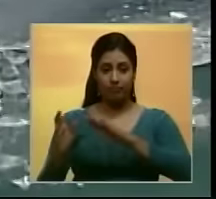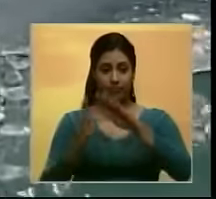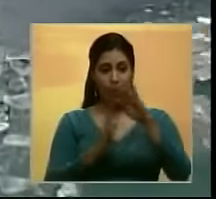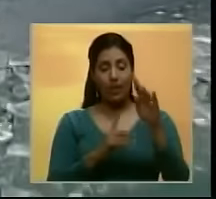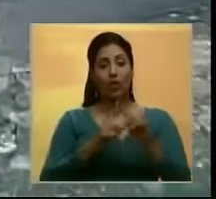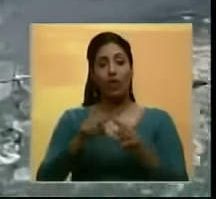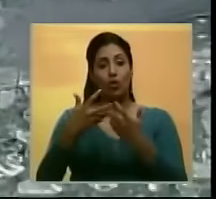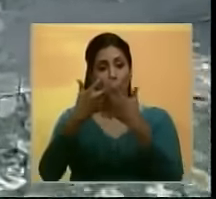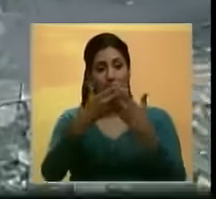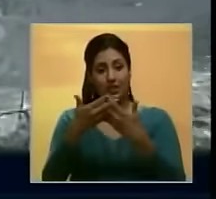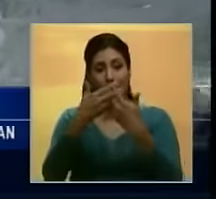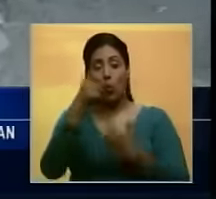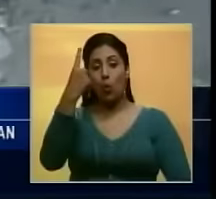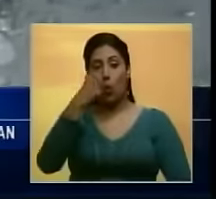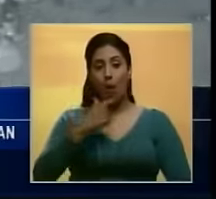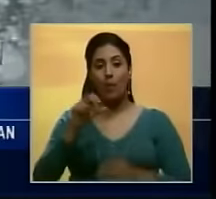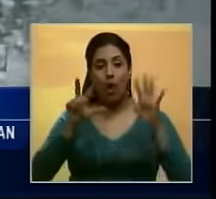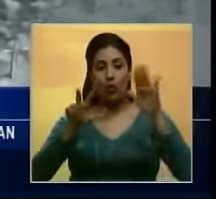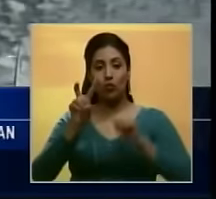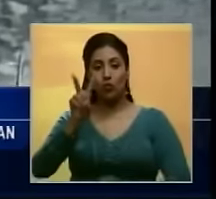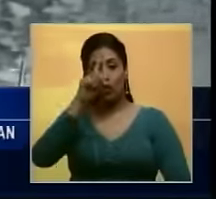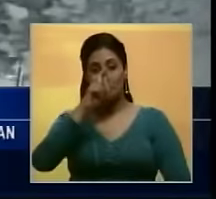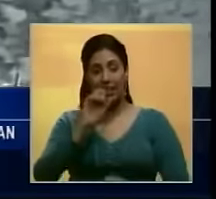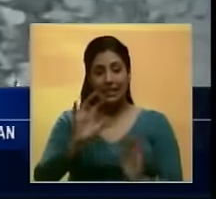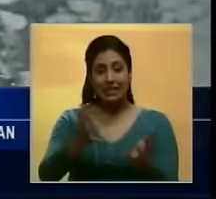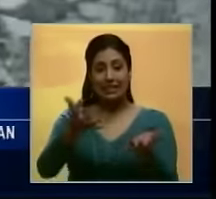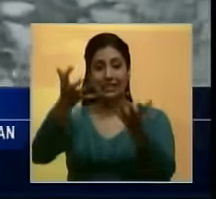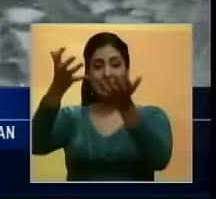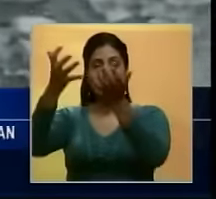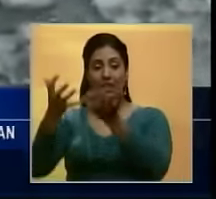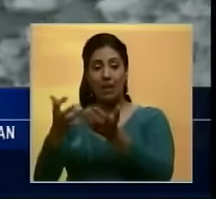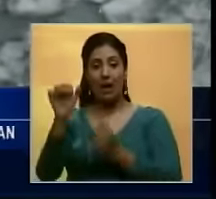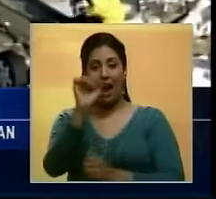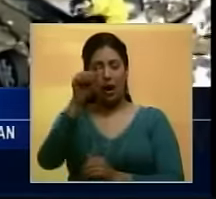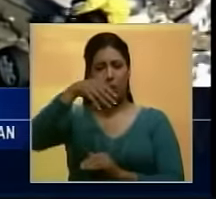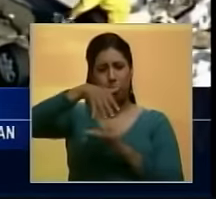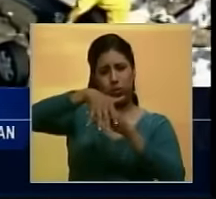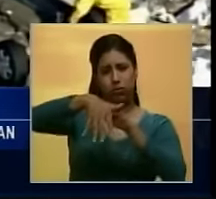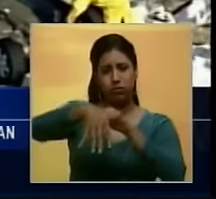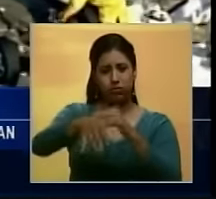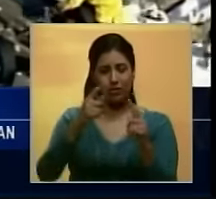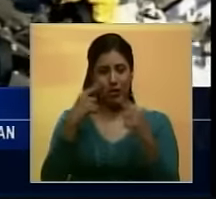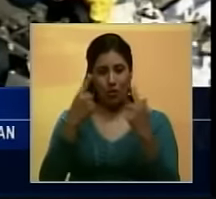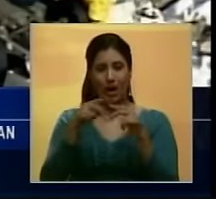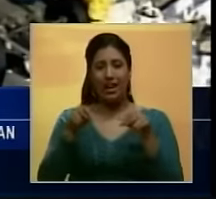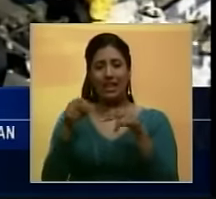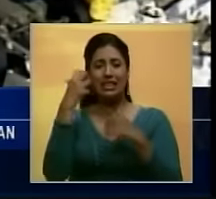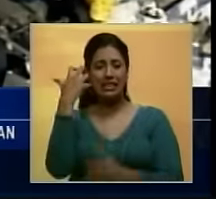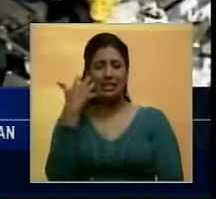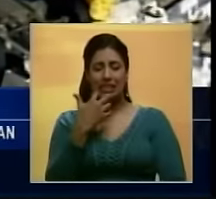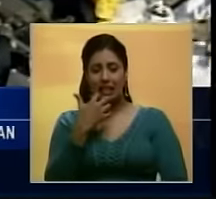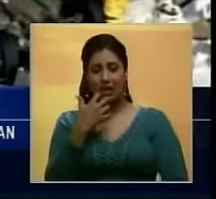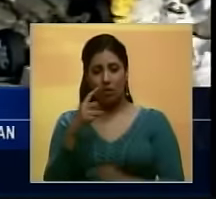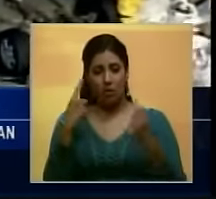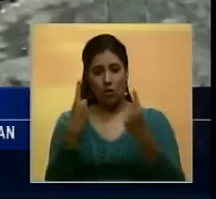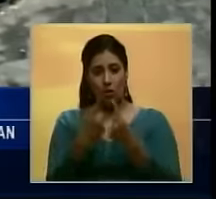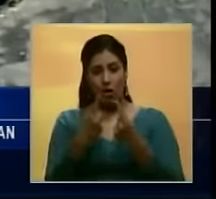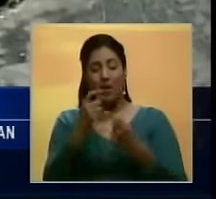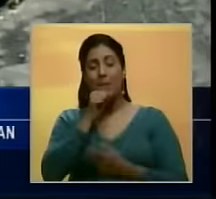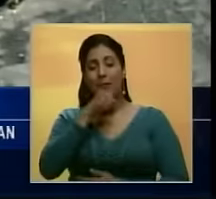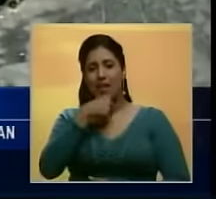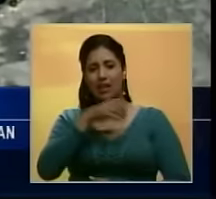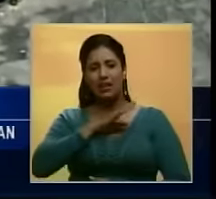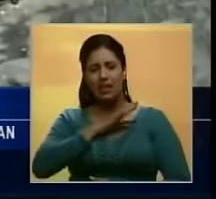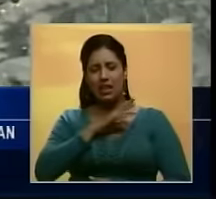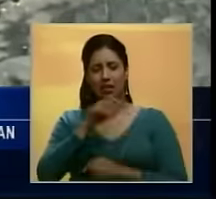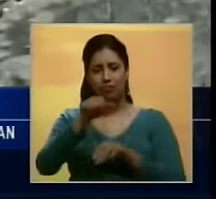En Estados Unidos, un hombre de 82 años fue rescatado luego de que su vehículo cayera en un río helado en Michigan. El anciano estaba